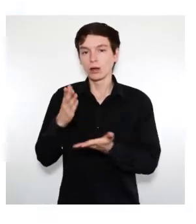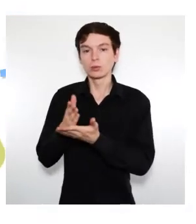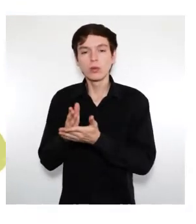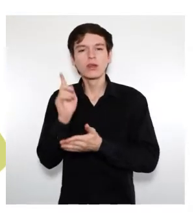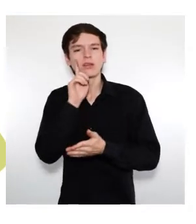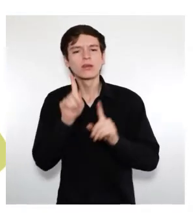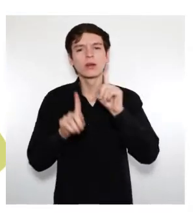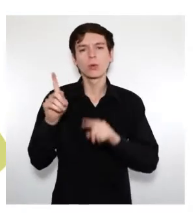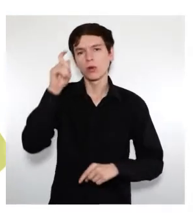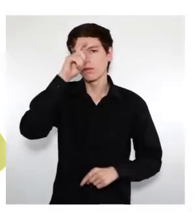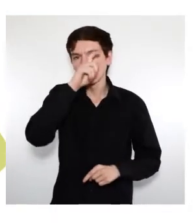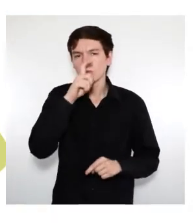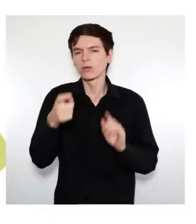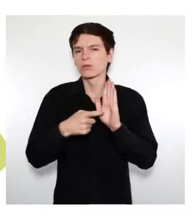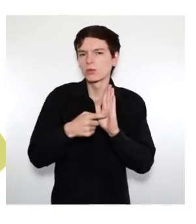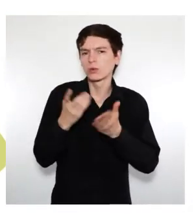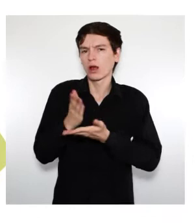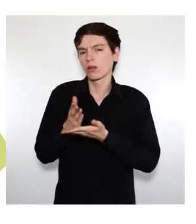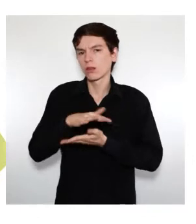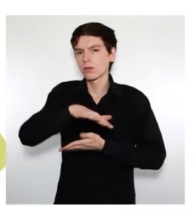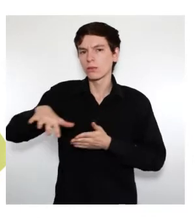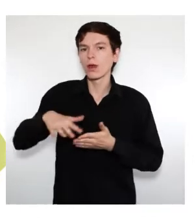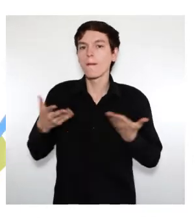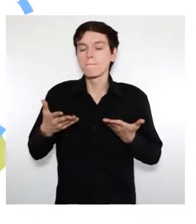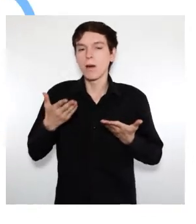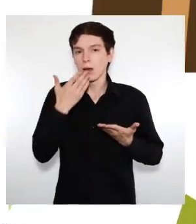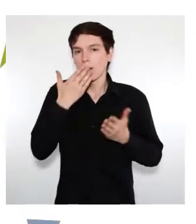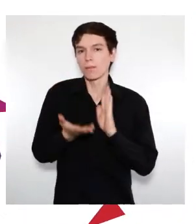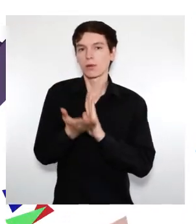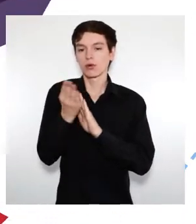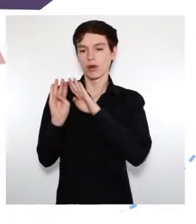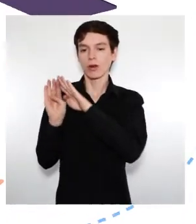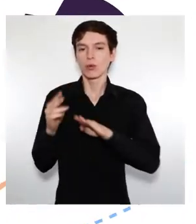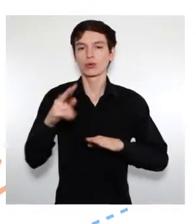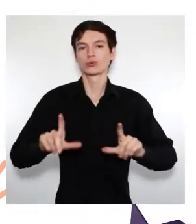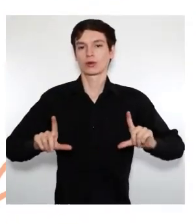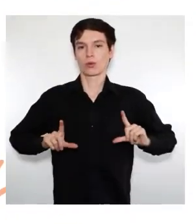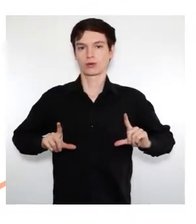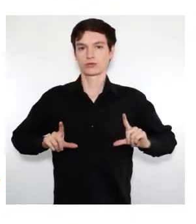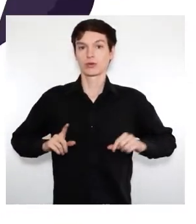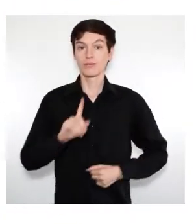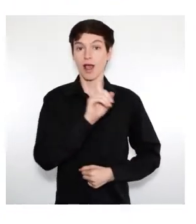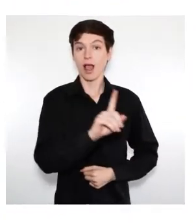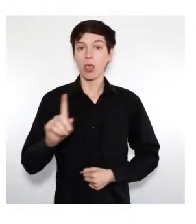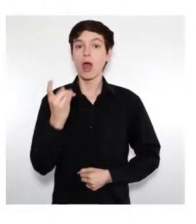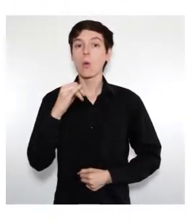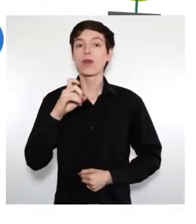a los y las estudiantes que presenten dificultades académicas, favoreciendo así su graduación.